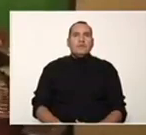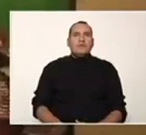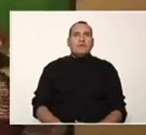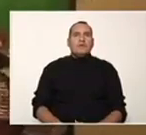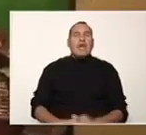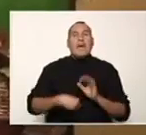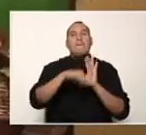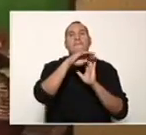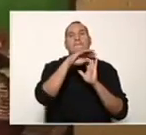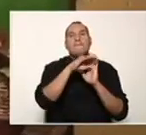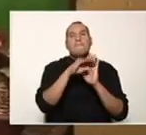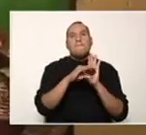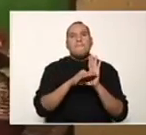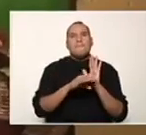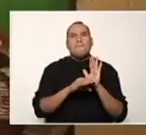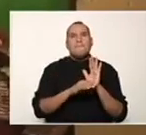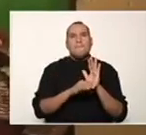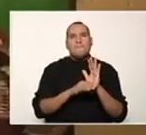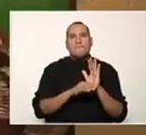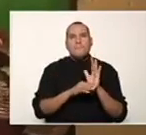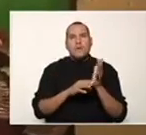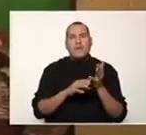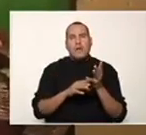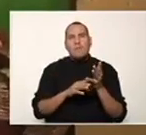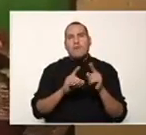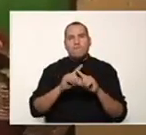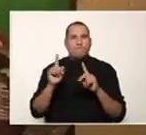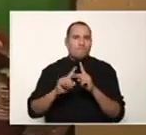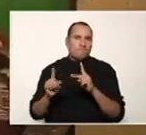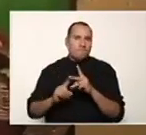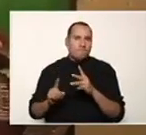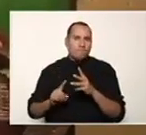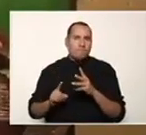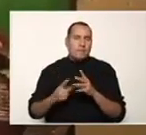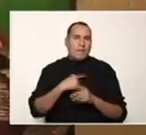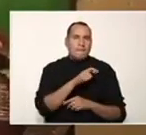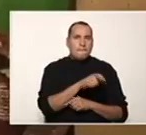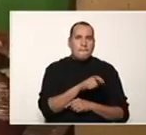el programa deja lo que es registrar usuarios proveedores y